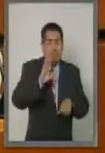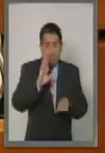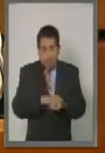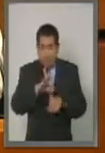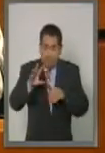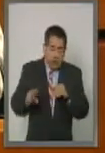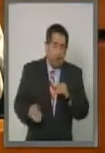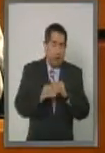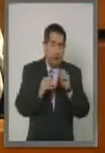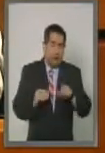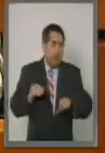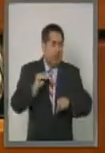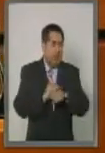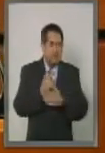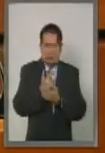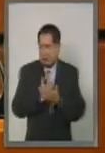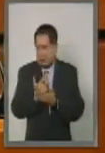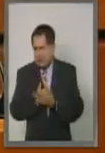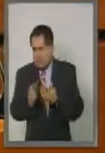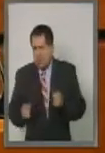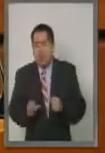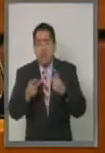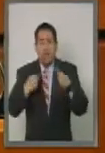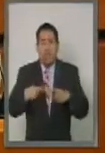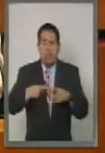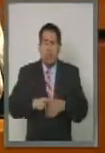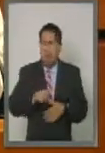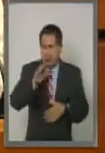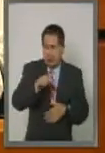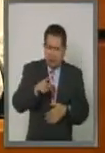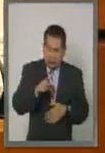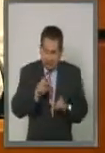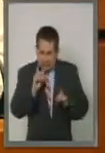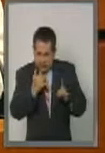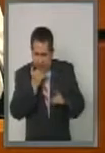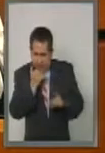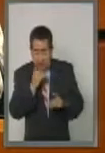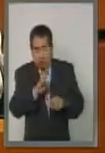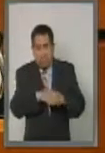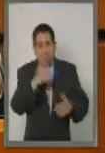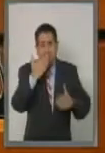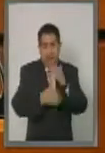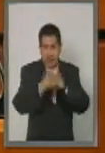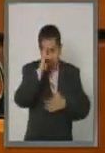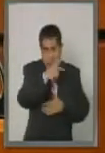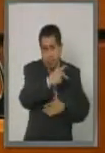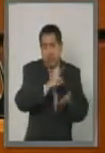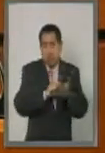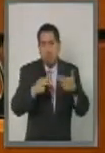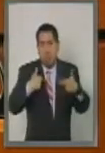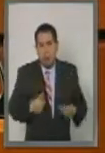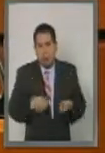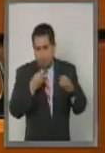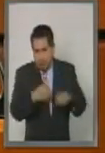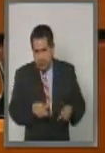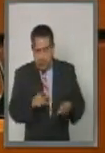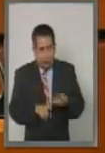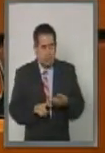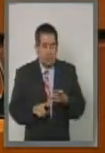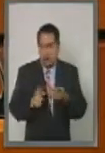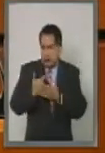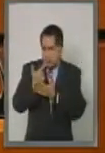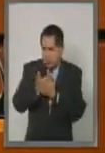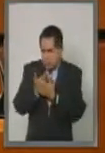le sumamos el registro de las personas que presuntamente sufrieron una violación a sus derechos humanos, registro que por